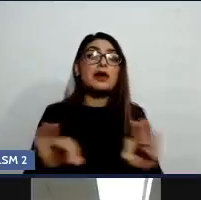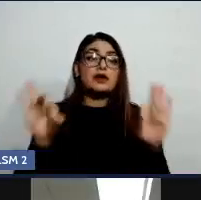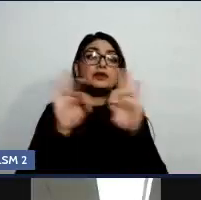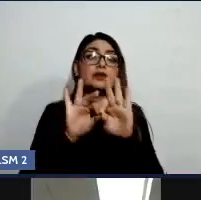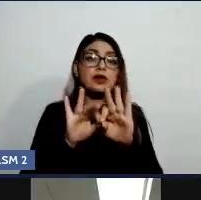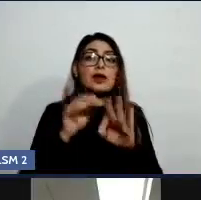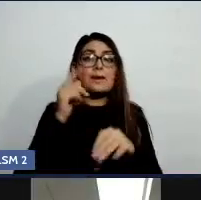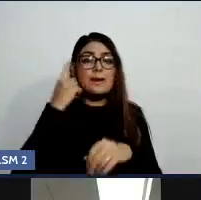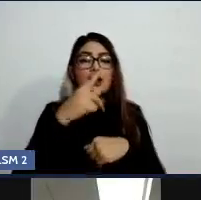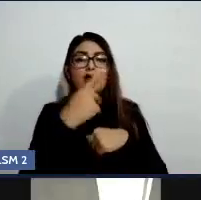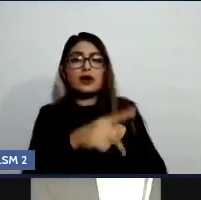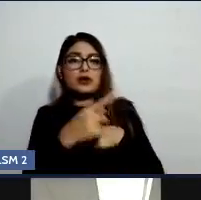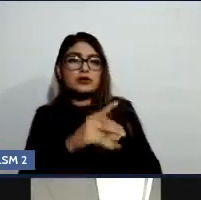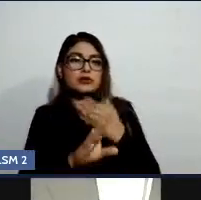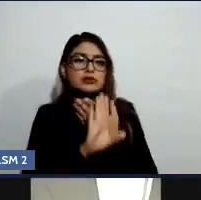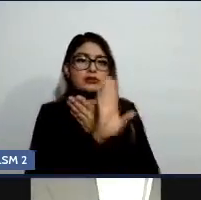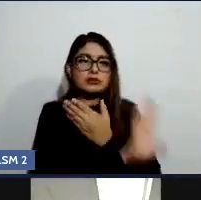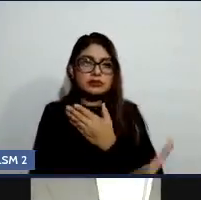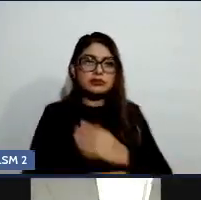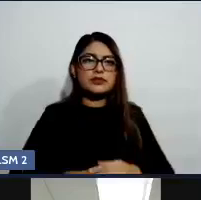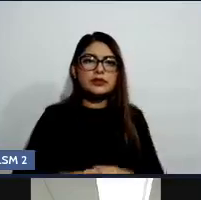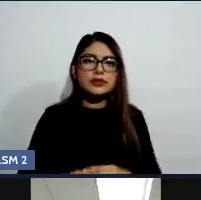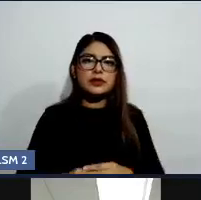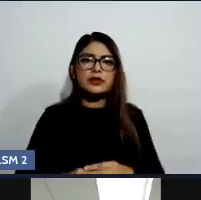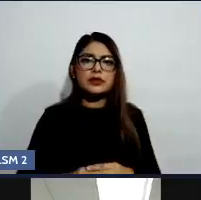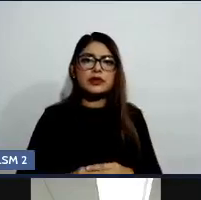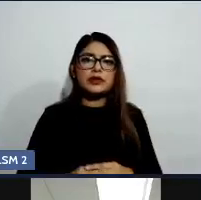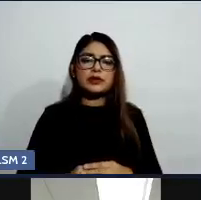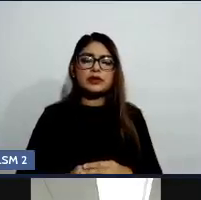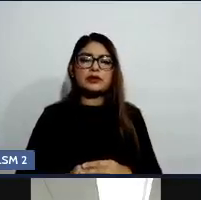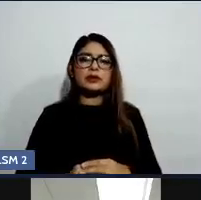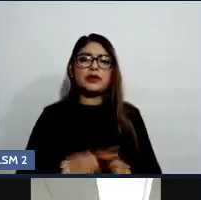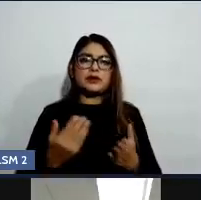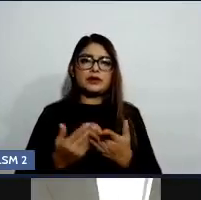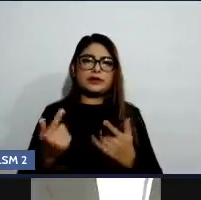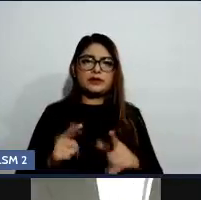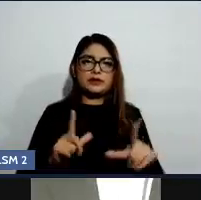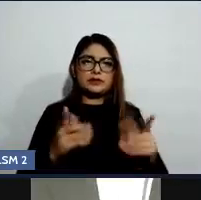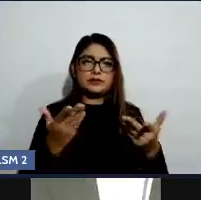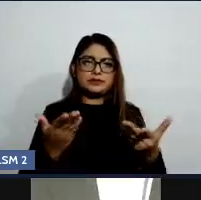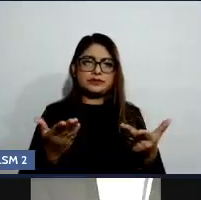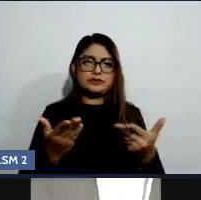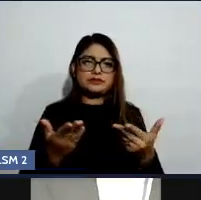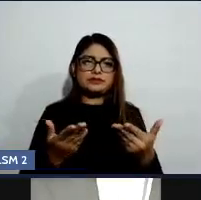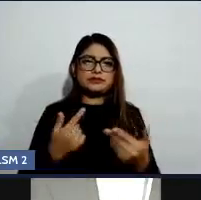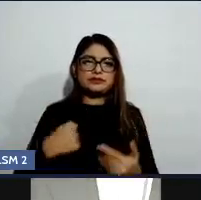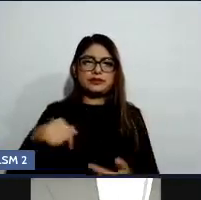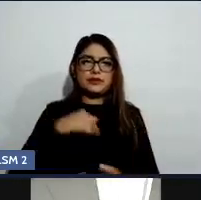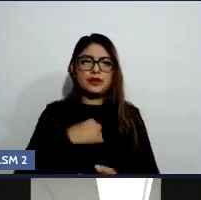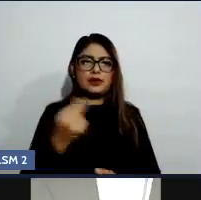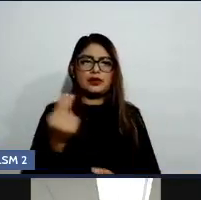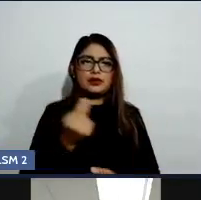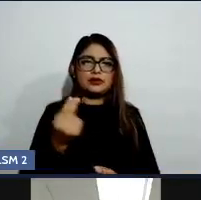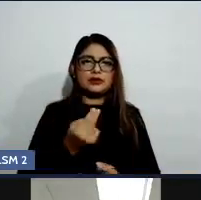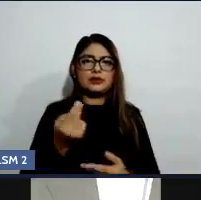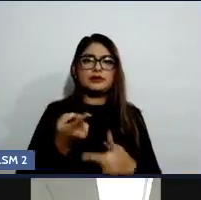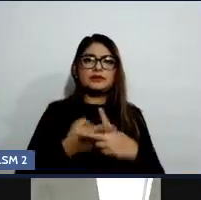que sigue también, la diapositiva siguiente. Entonces, necesitamos empezar, pues, con el ejemplo,